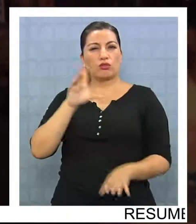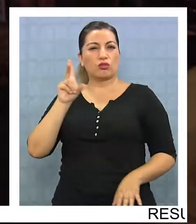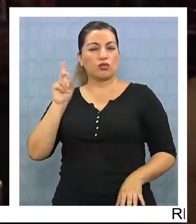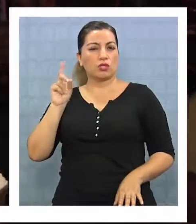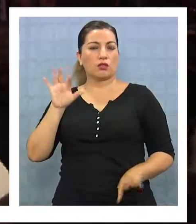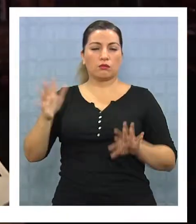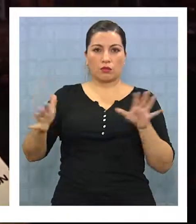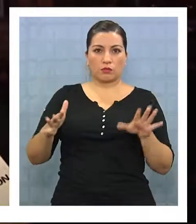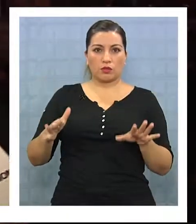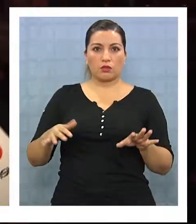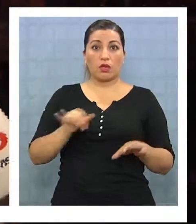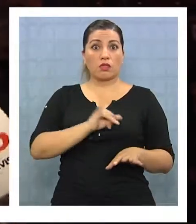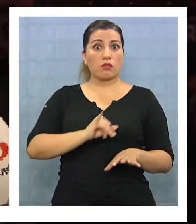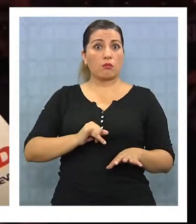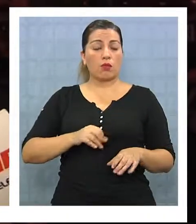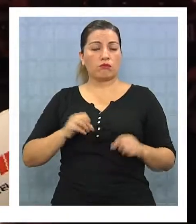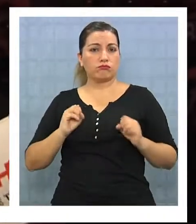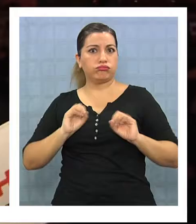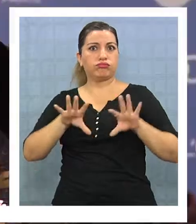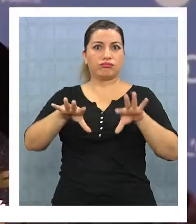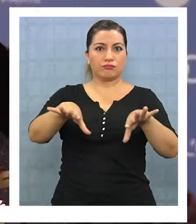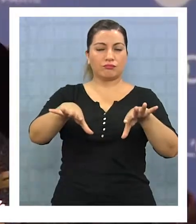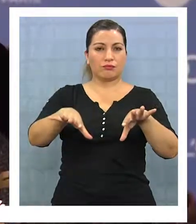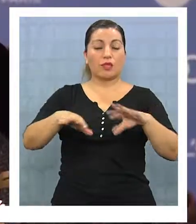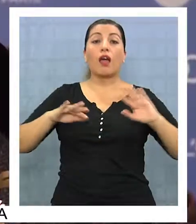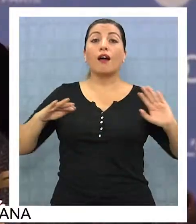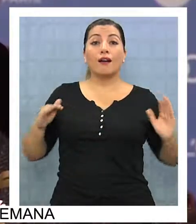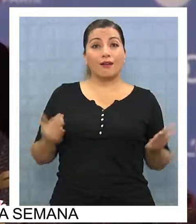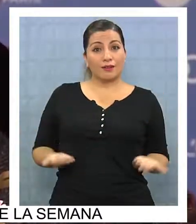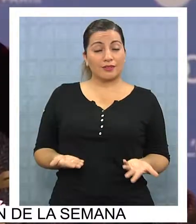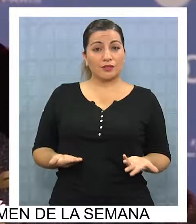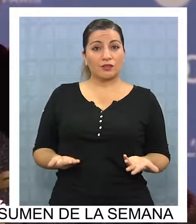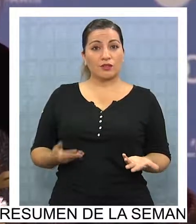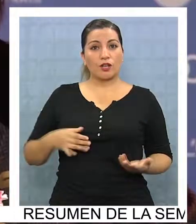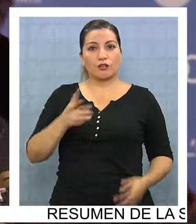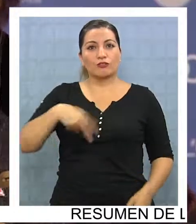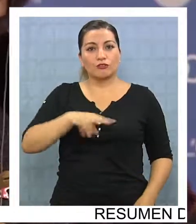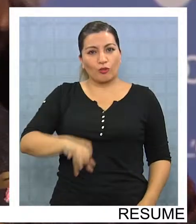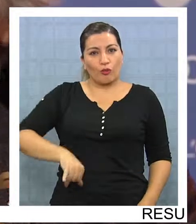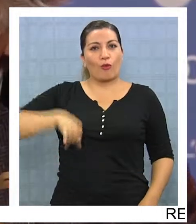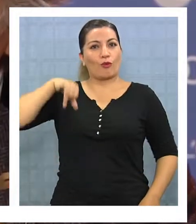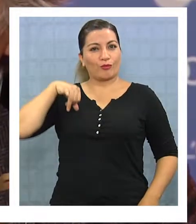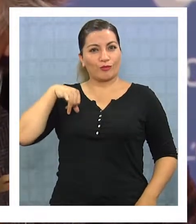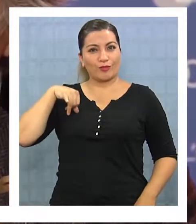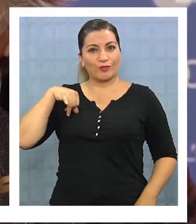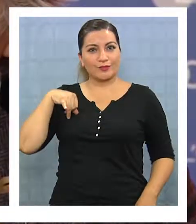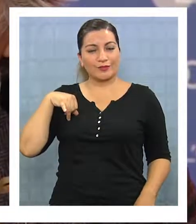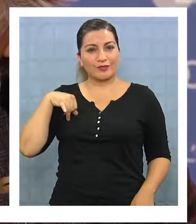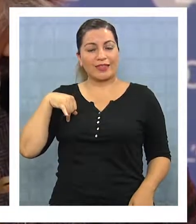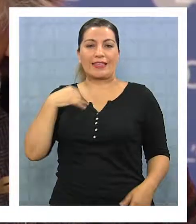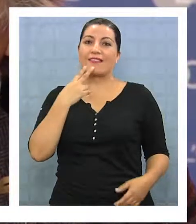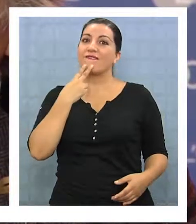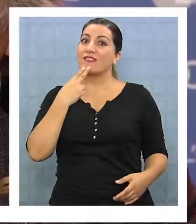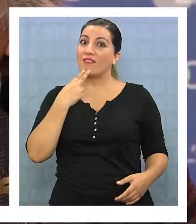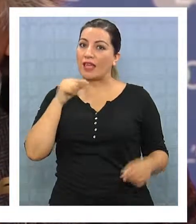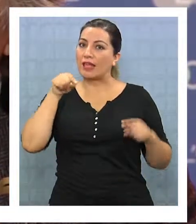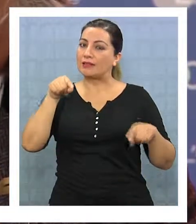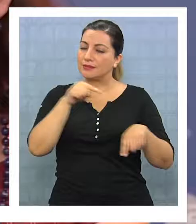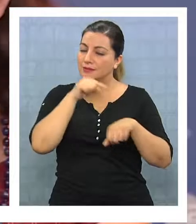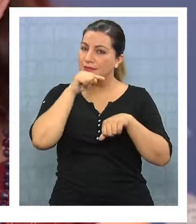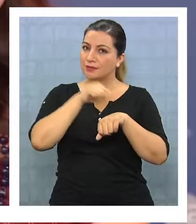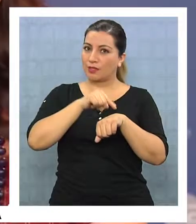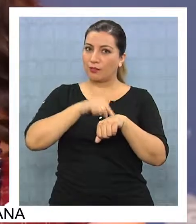Y tuvo una gran repercusión, entonces afortunadamente es un orgullo, digamos, estar viviendo este momento, digamos,